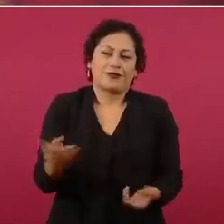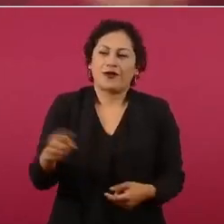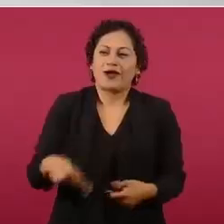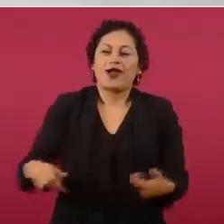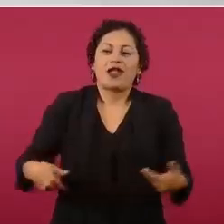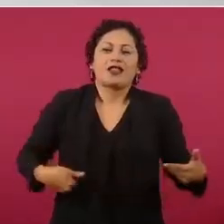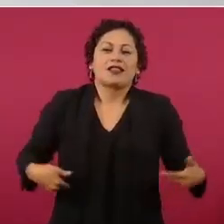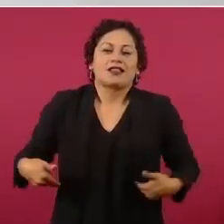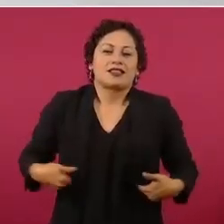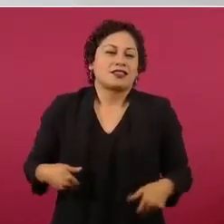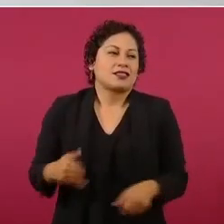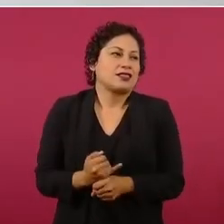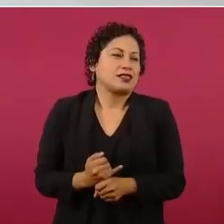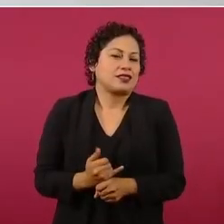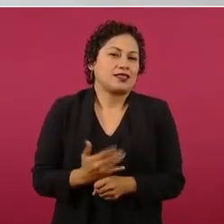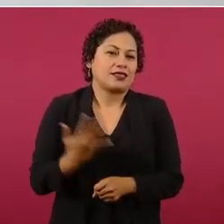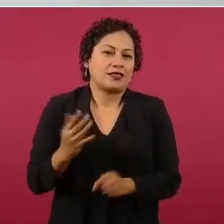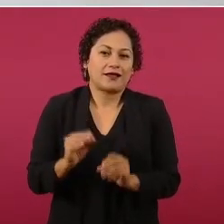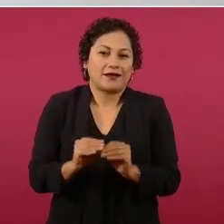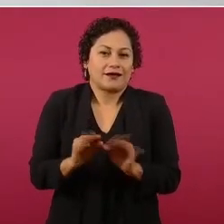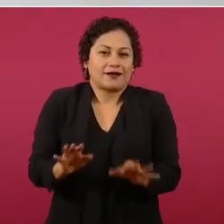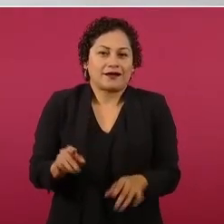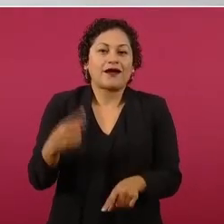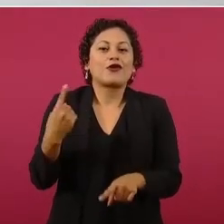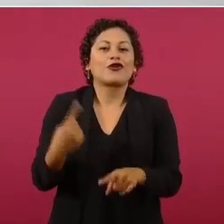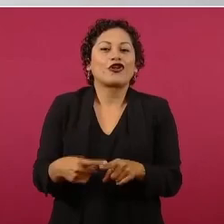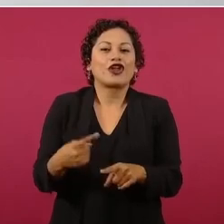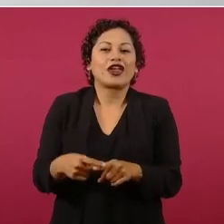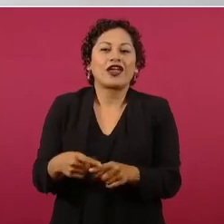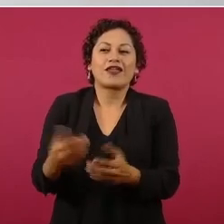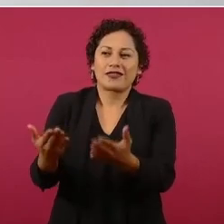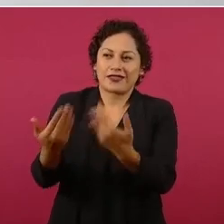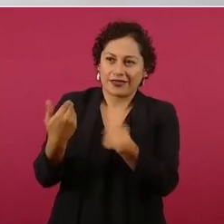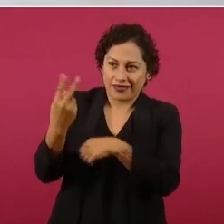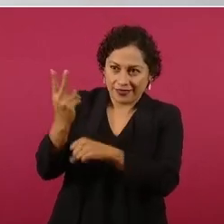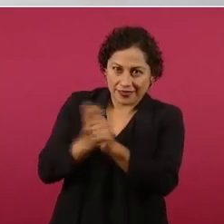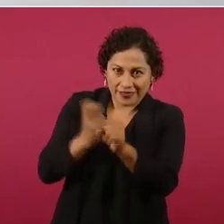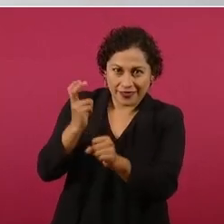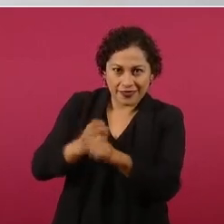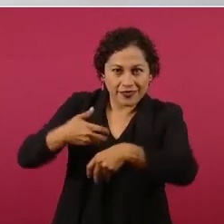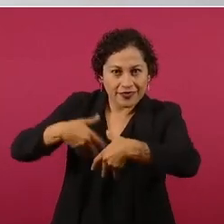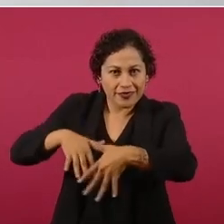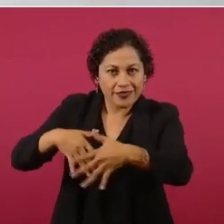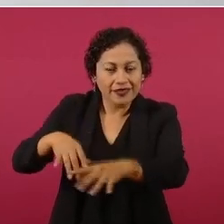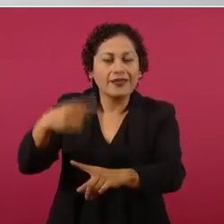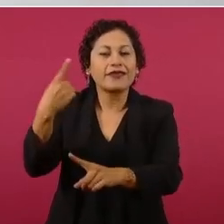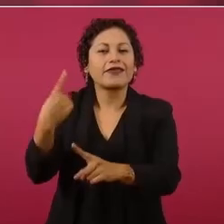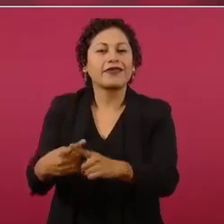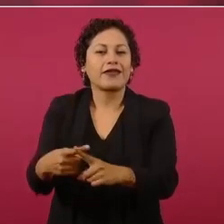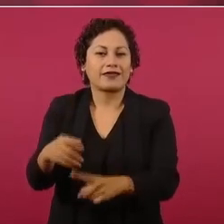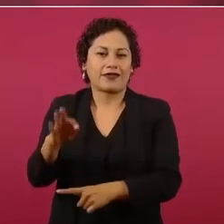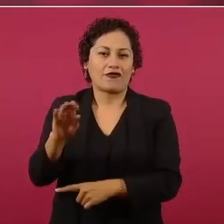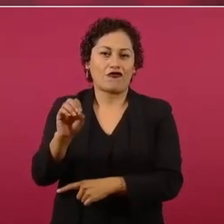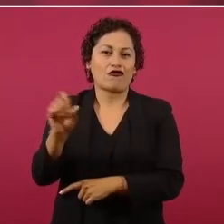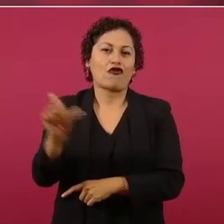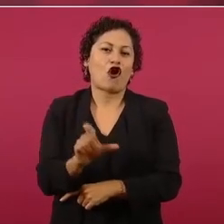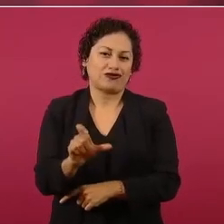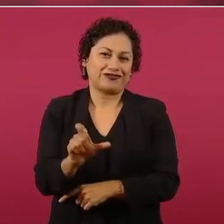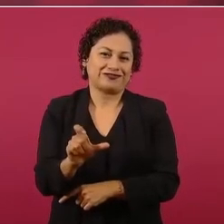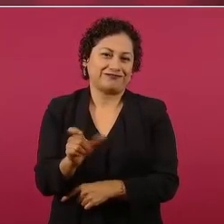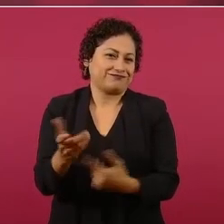a convocar Fox a la marcha en contra de nosotros?